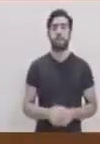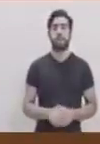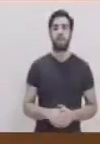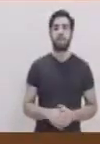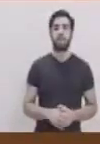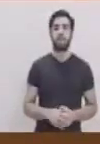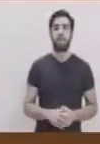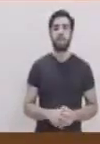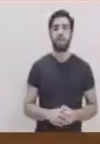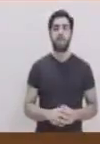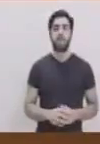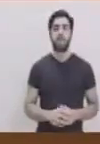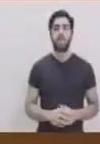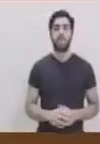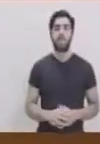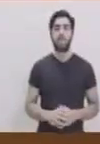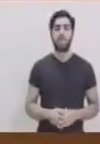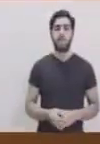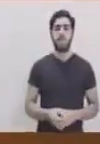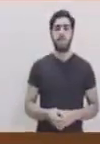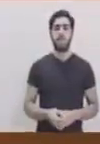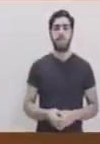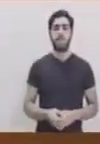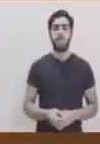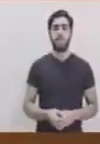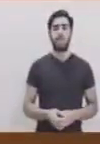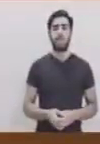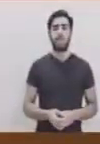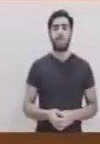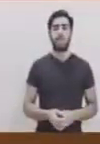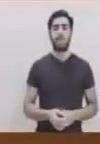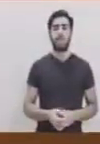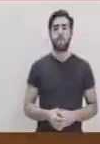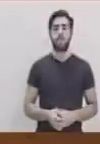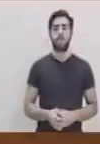donde convergen las líneas que inicialmente realizamos.